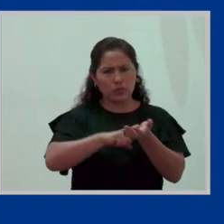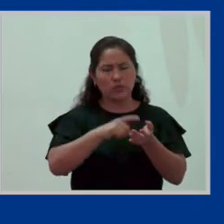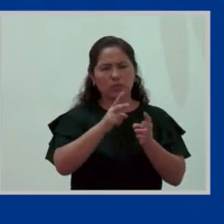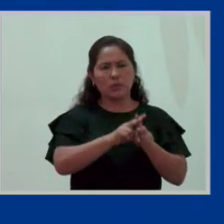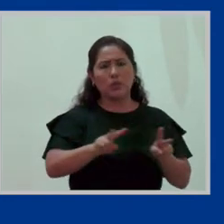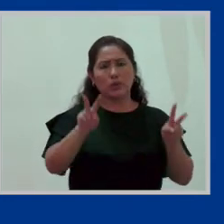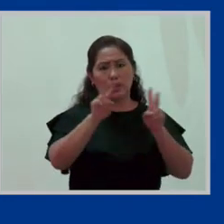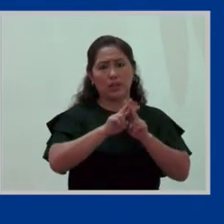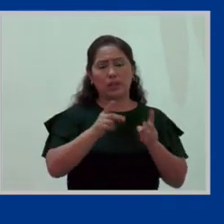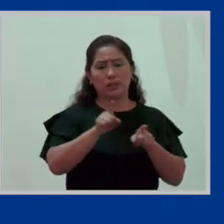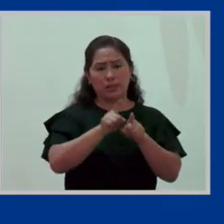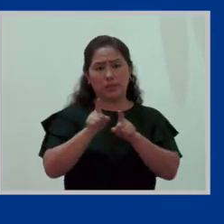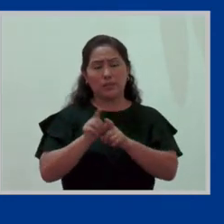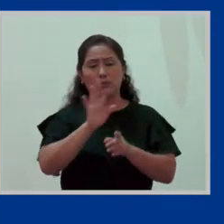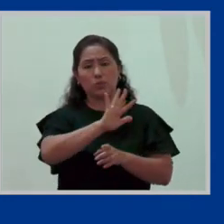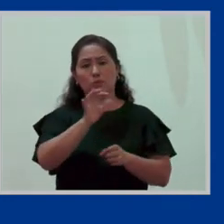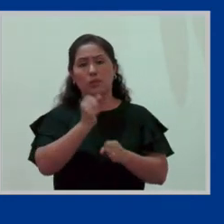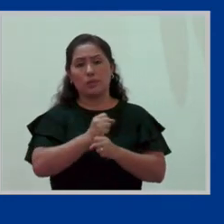laborales también.